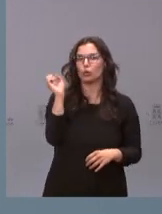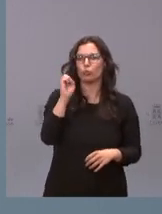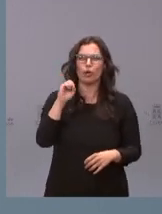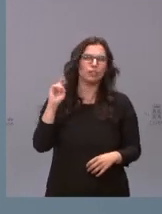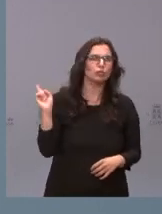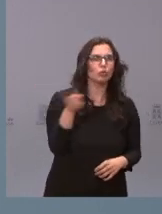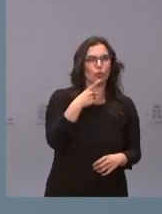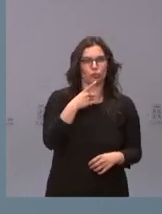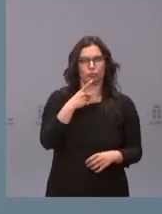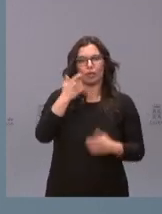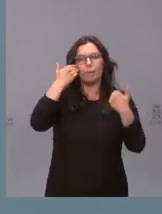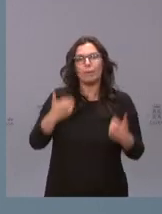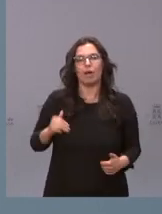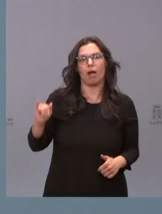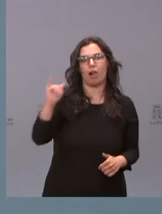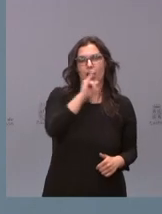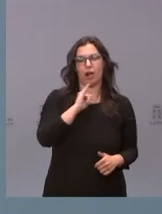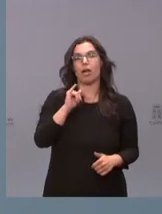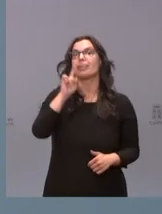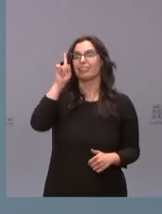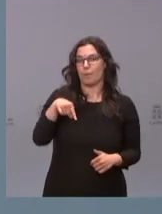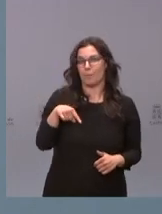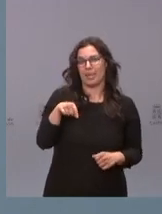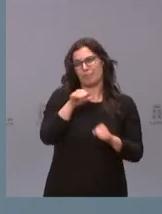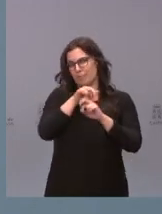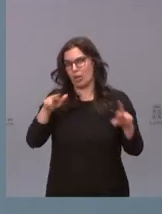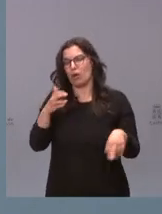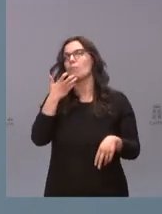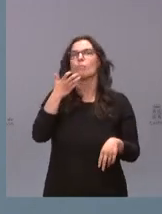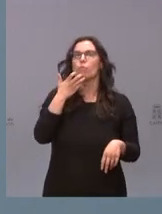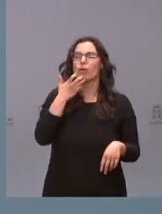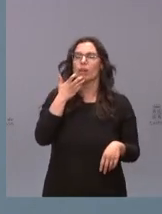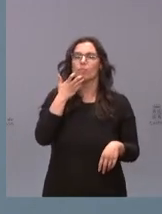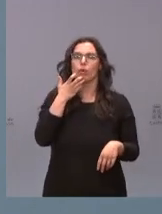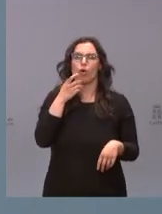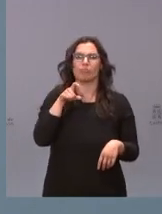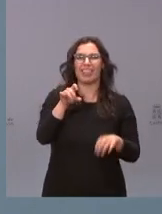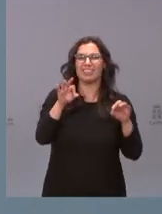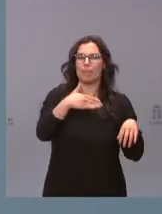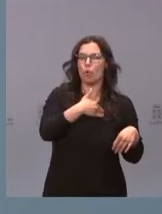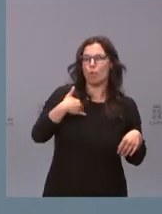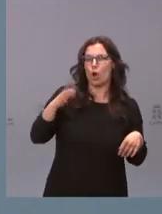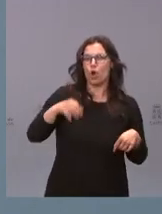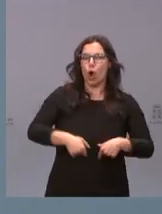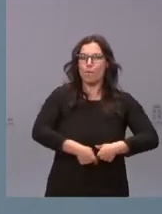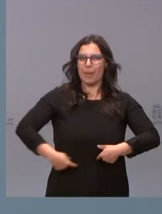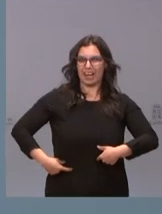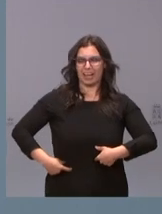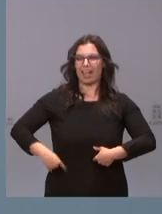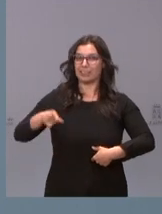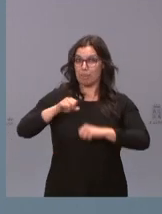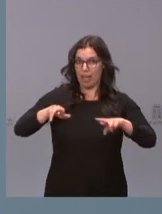humanos, incluidos los más malignos como cáncer de pulmón y de páncreas. He de admitir